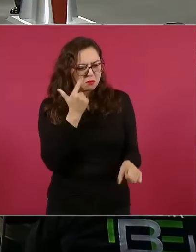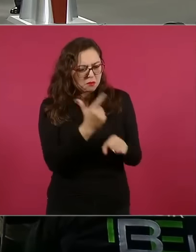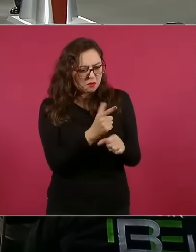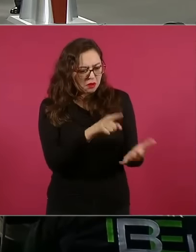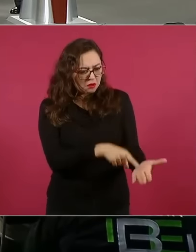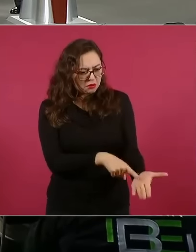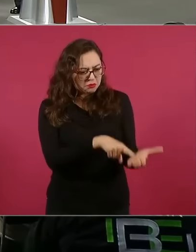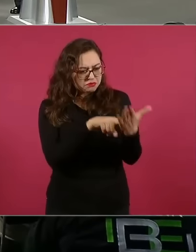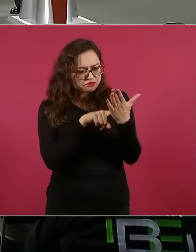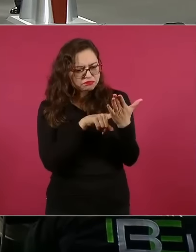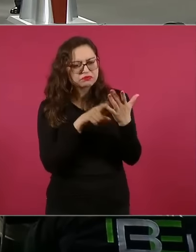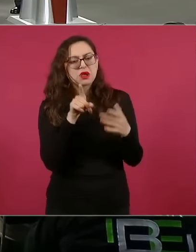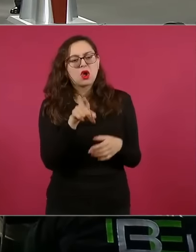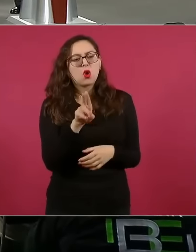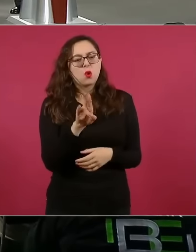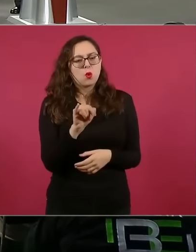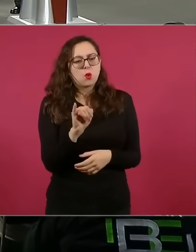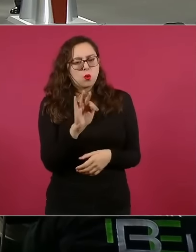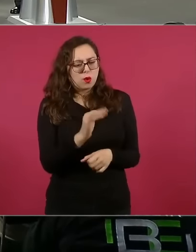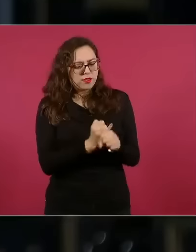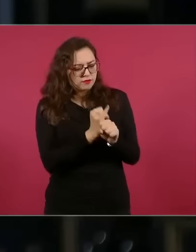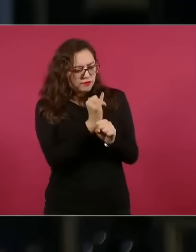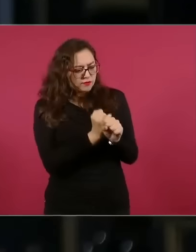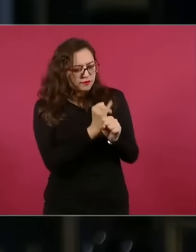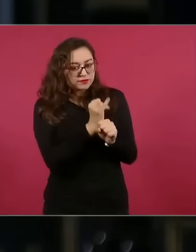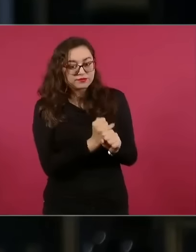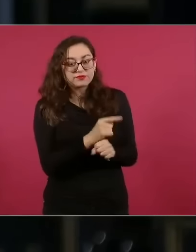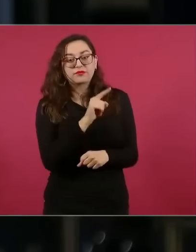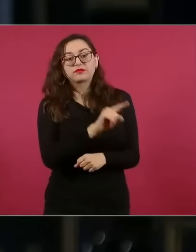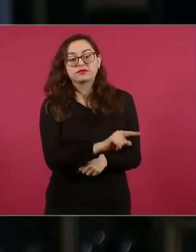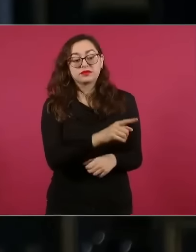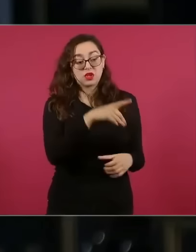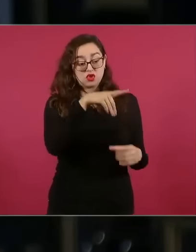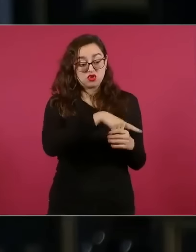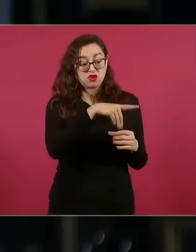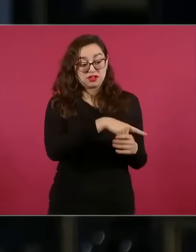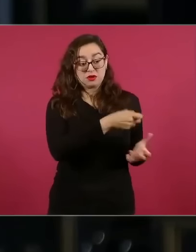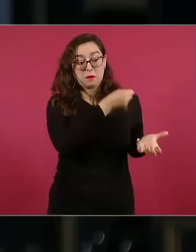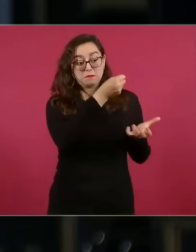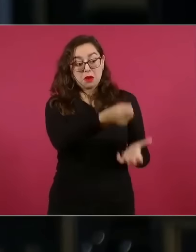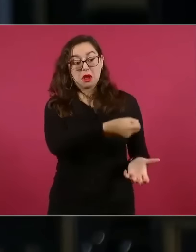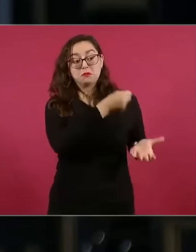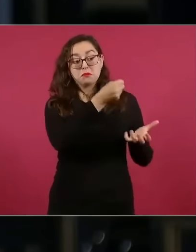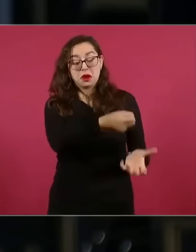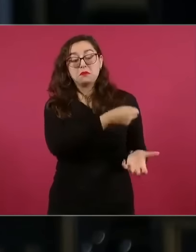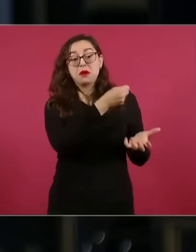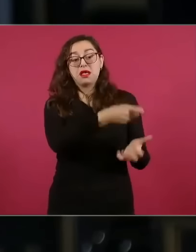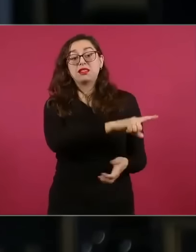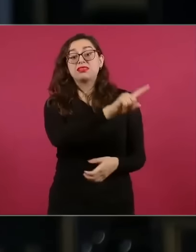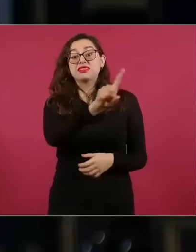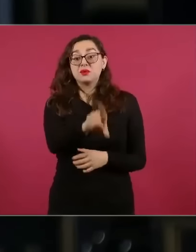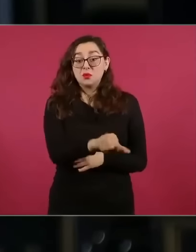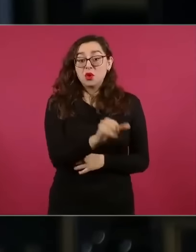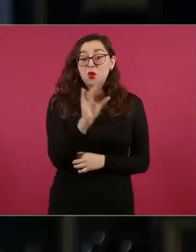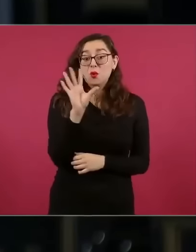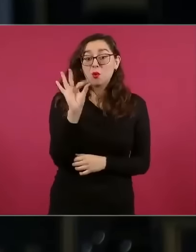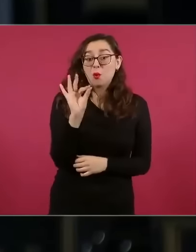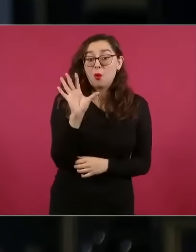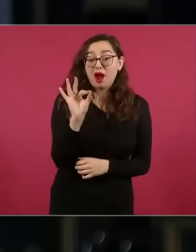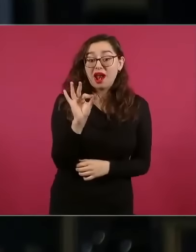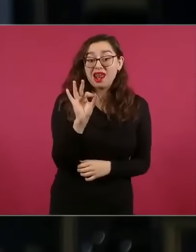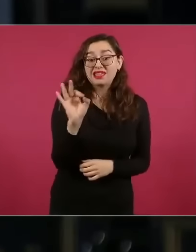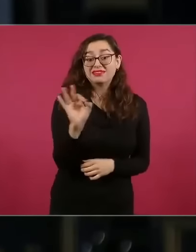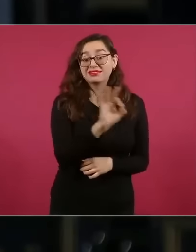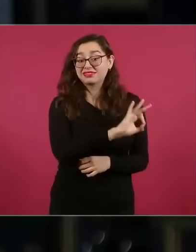licenciado Pablo Gómez titular de la UIF pues más del 40% de los ingresos de esta asociación había una